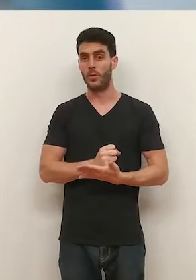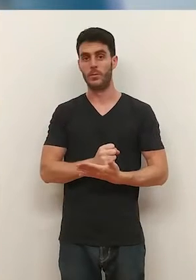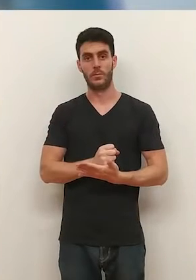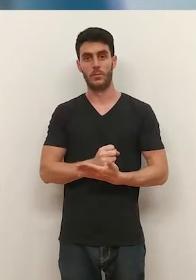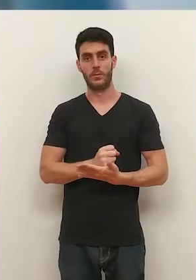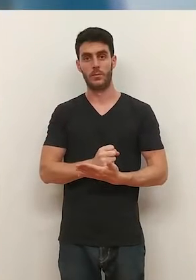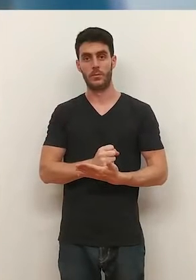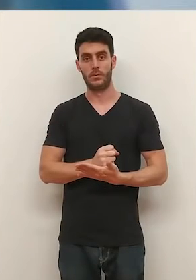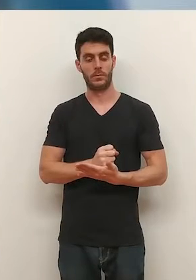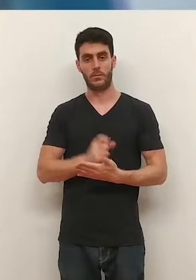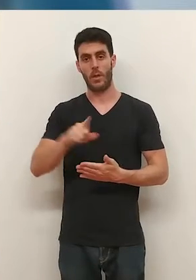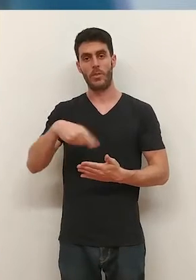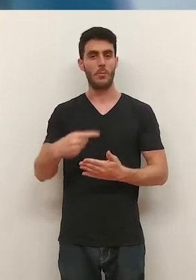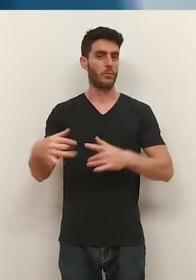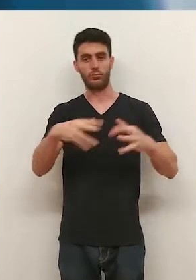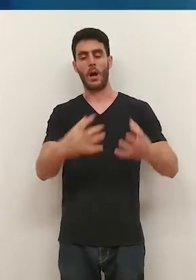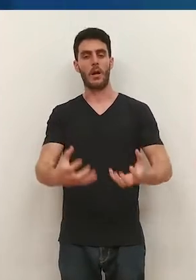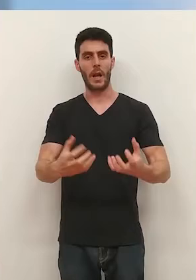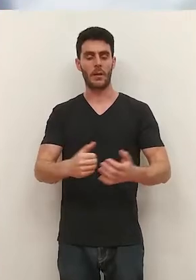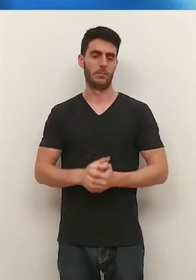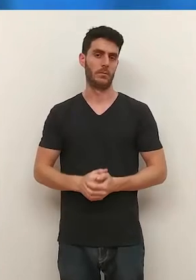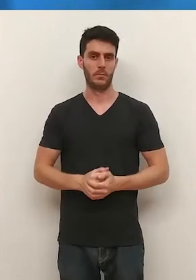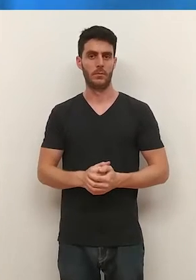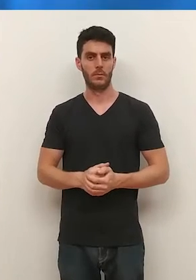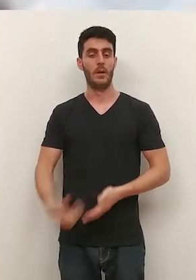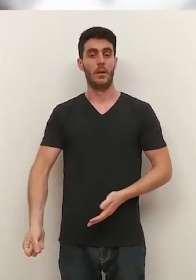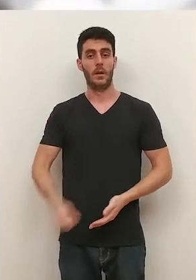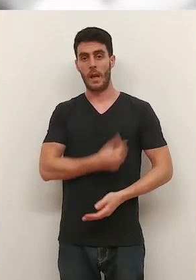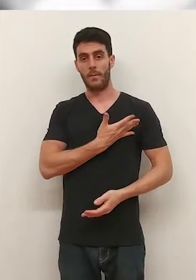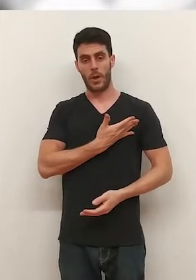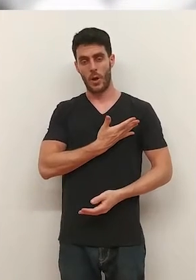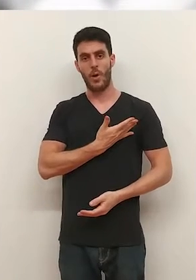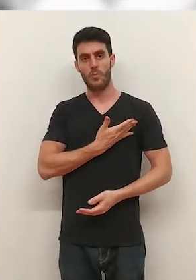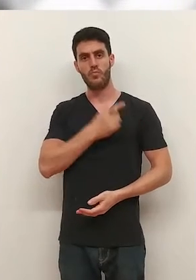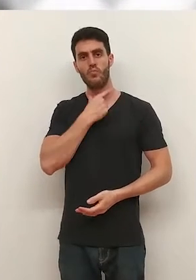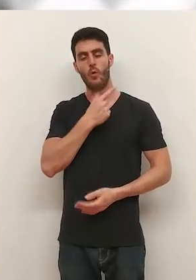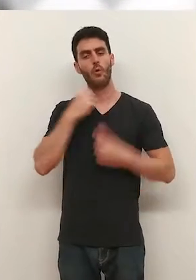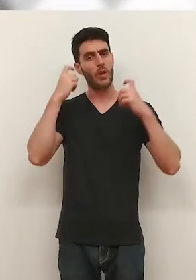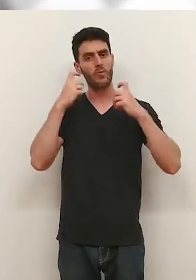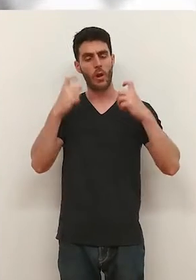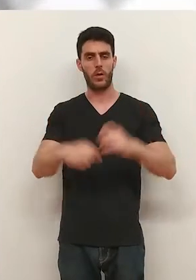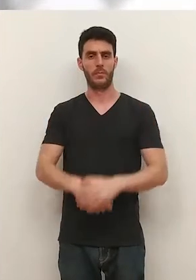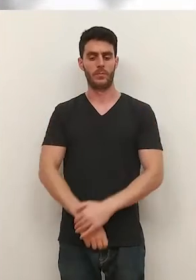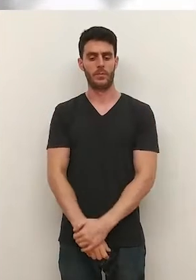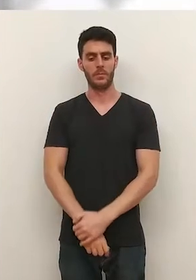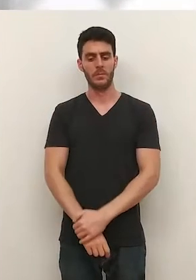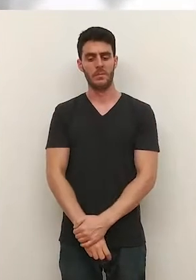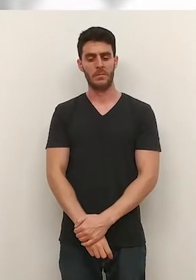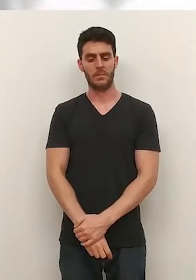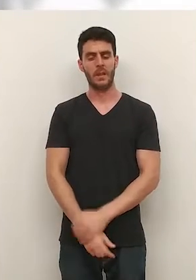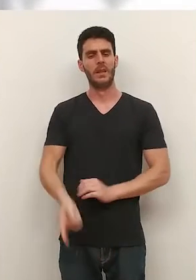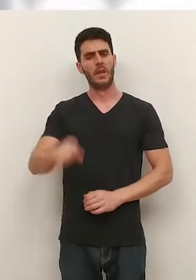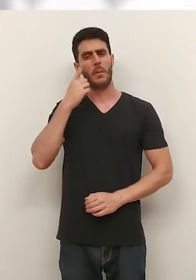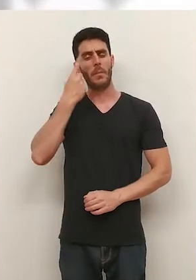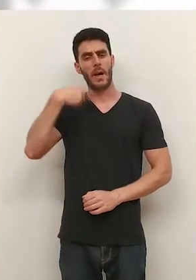todo eso, la verdad es que se vea reflejado en el campo y la afición se vea identificada con ese esfuerzo y